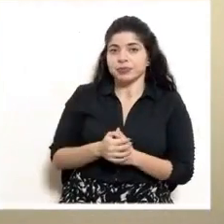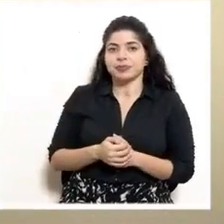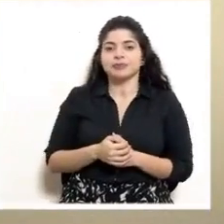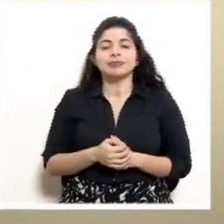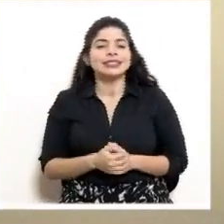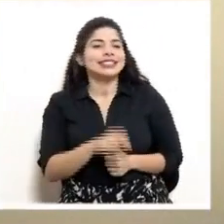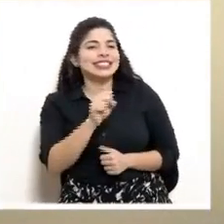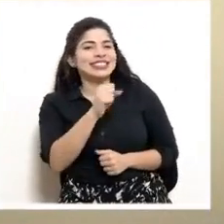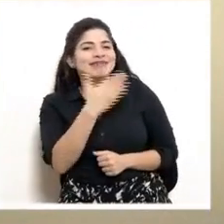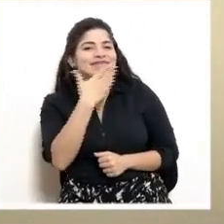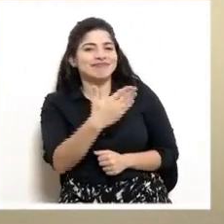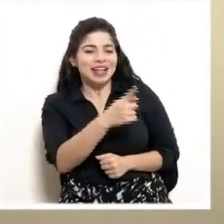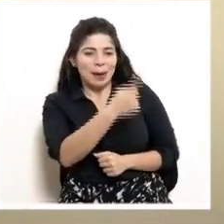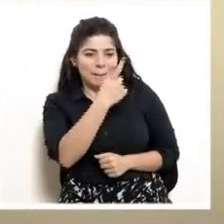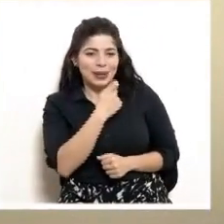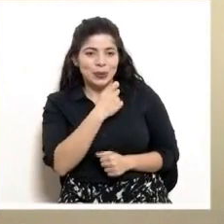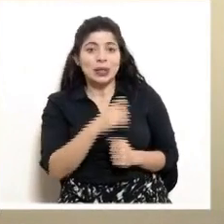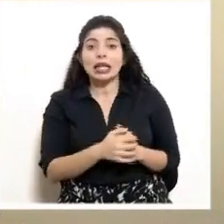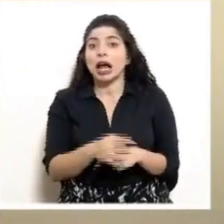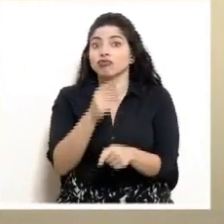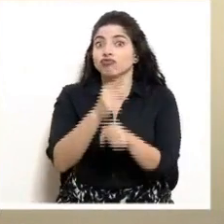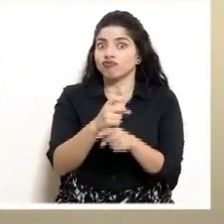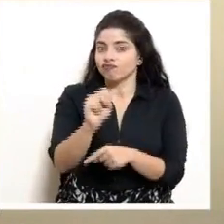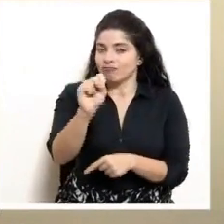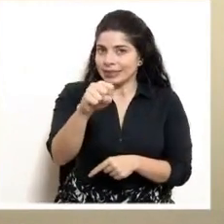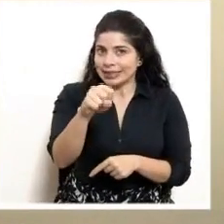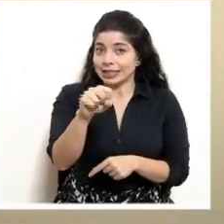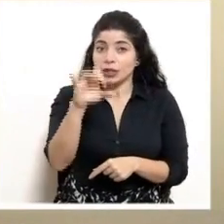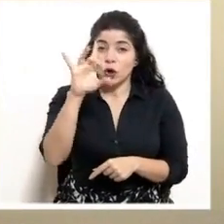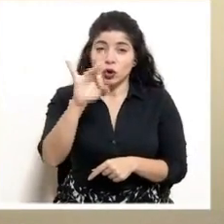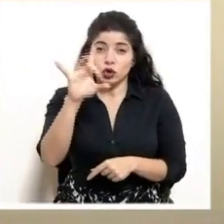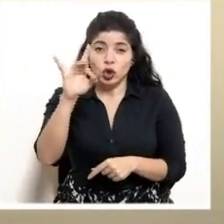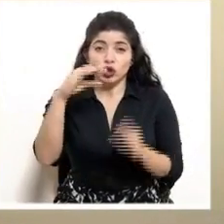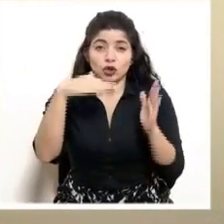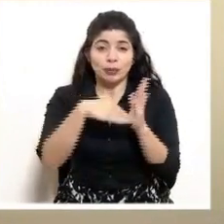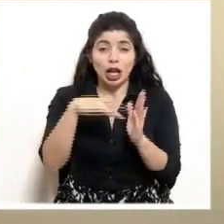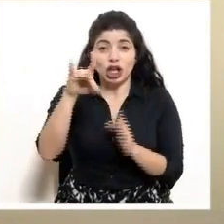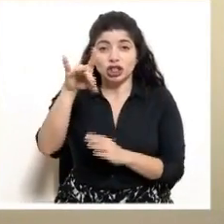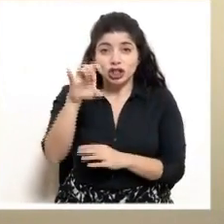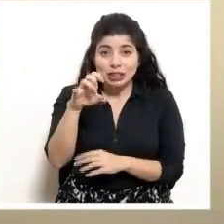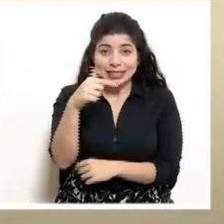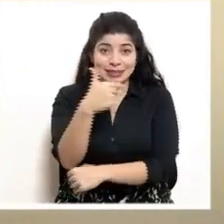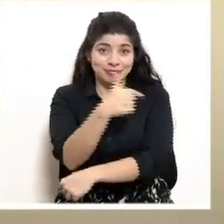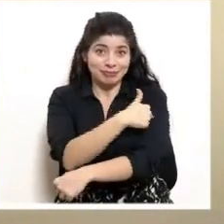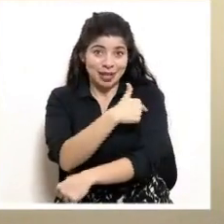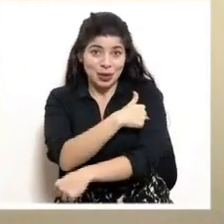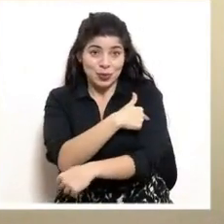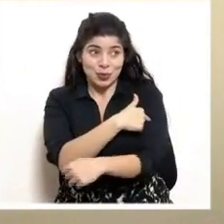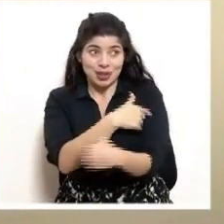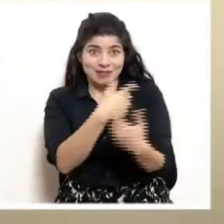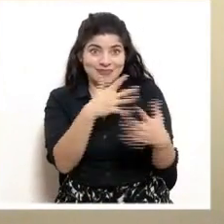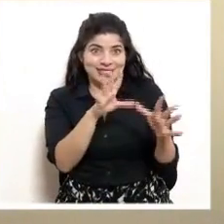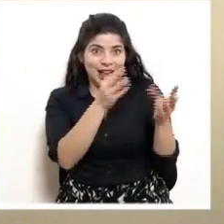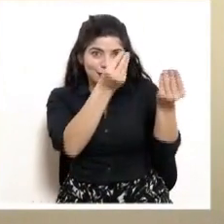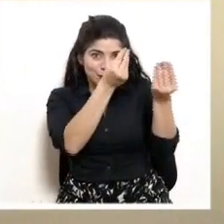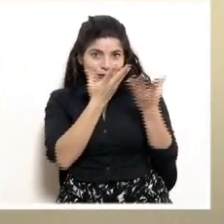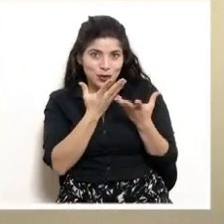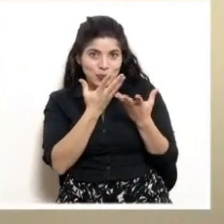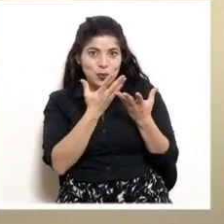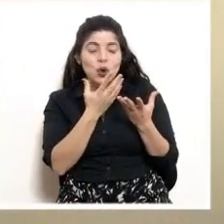Sí, muchas gracias por la consulta. Efectivamente, las 88.800 dosis que se nos informó